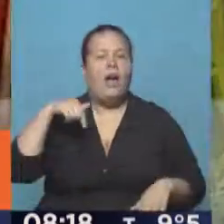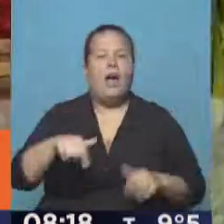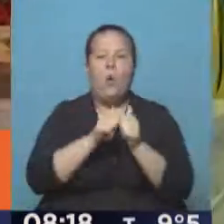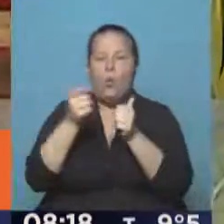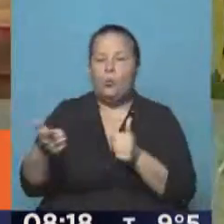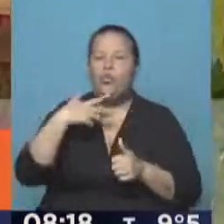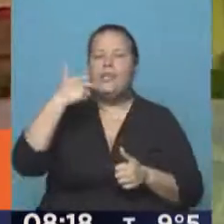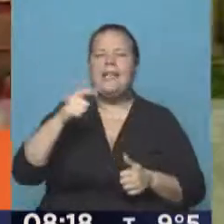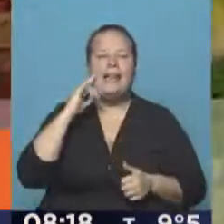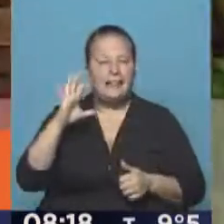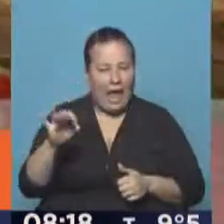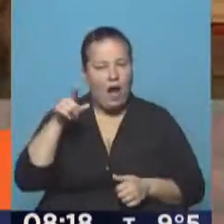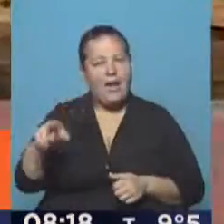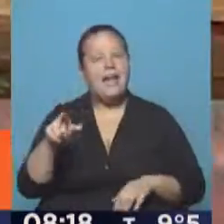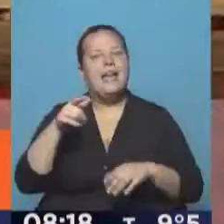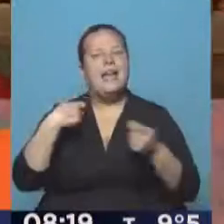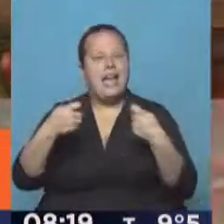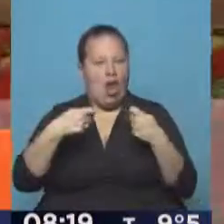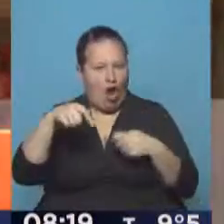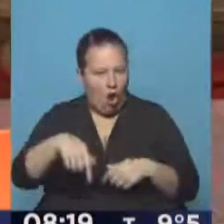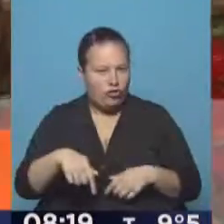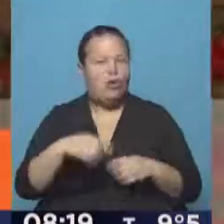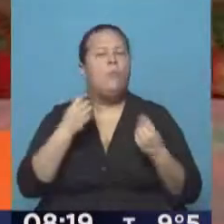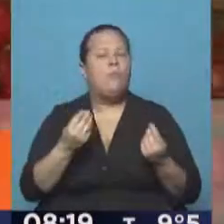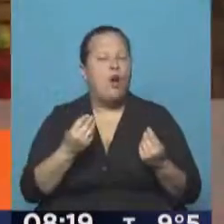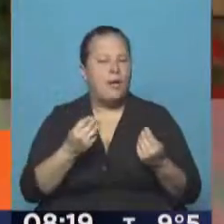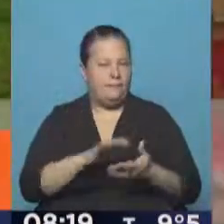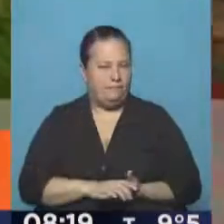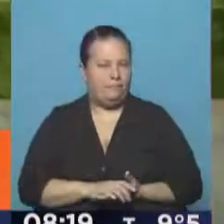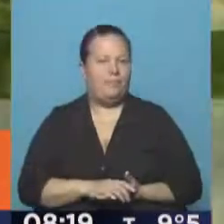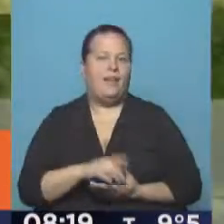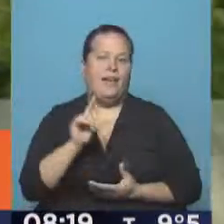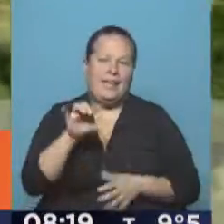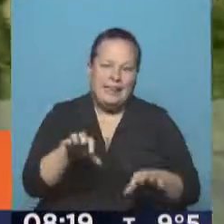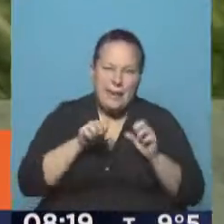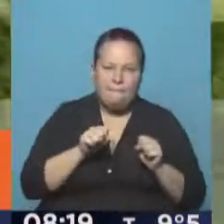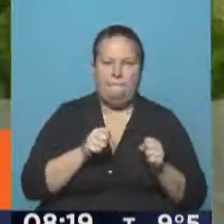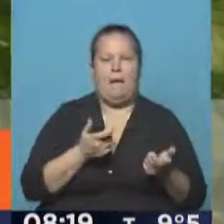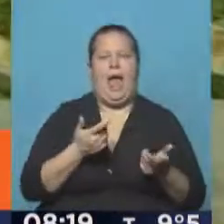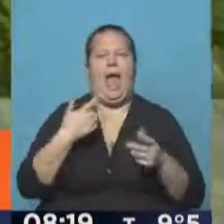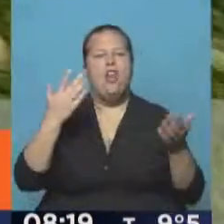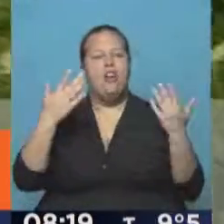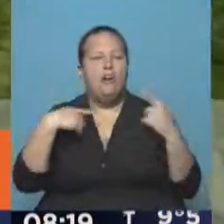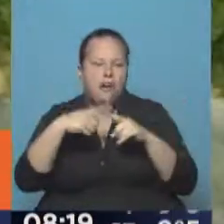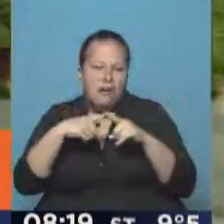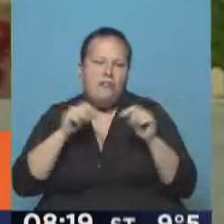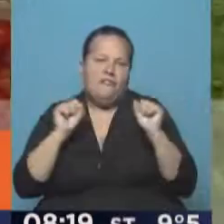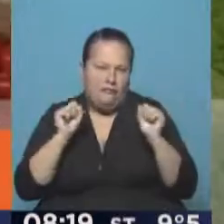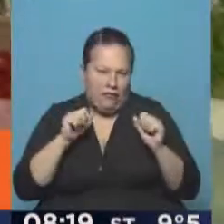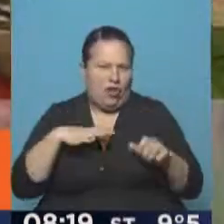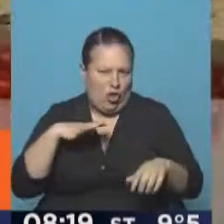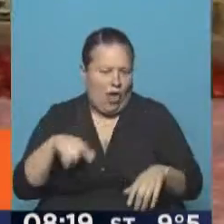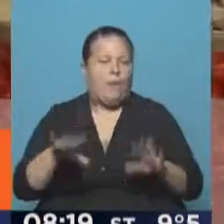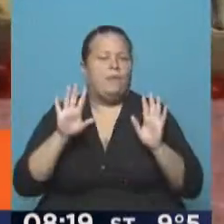Santiago. Santiago es uno de los puesteros porque, ¿qué pasa? Es un poco temprano, la temperatura todavía está baja,